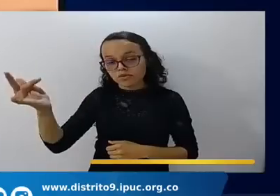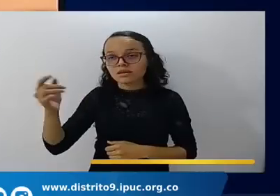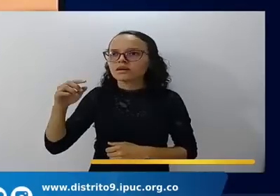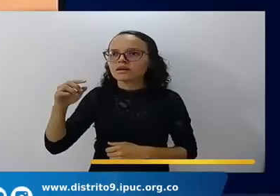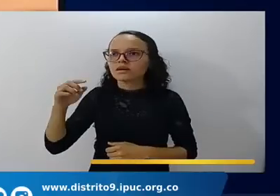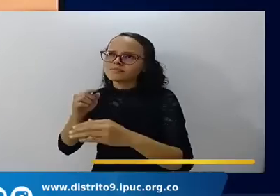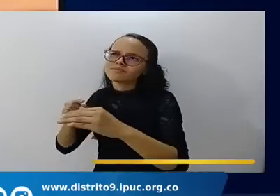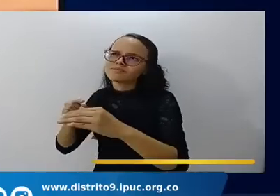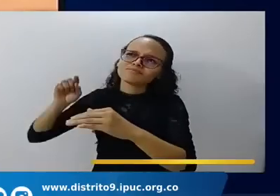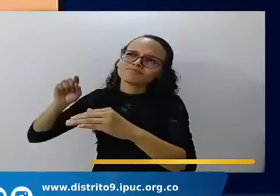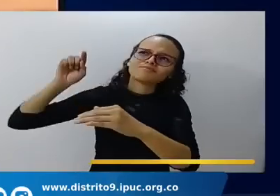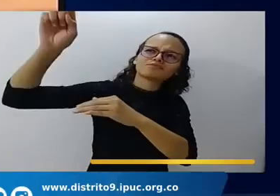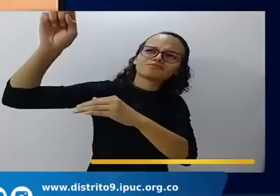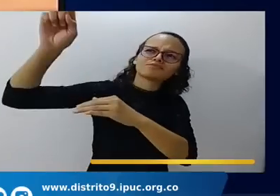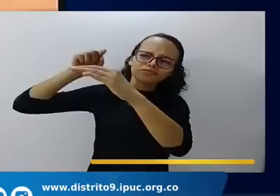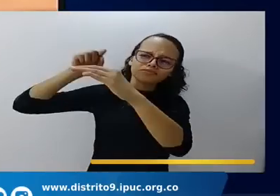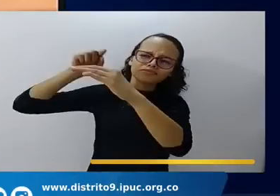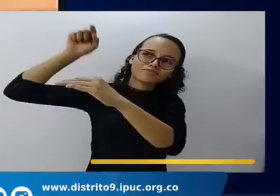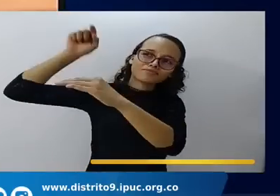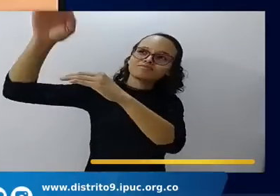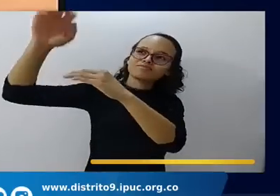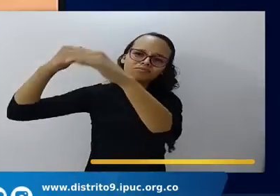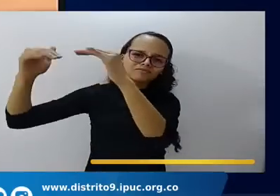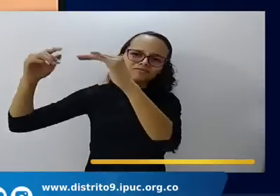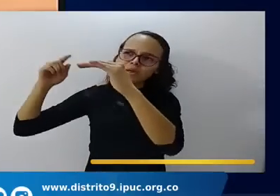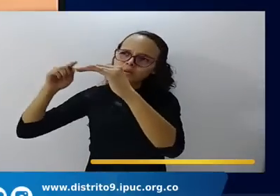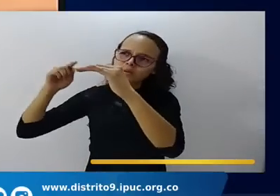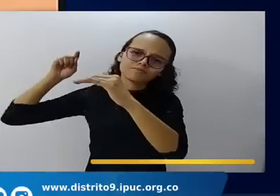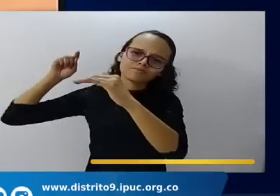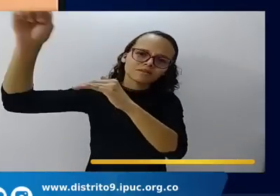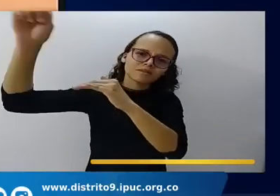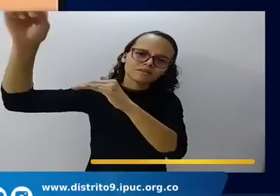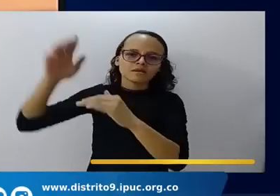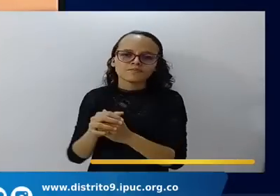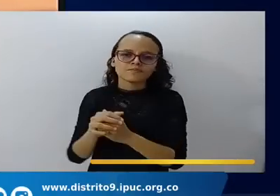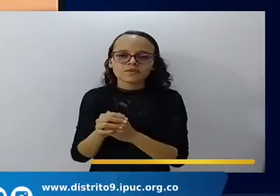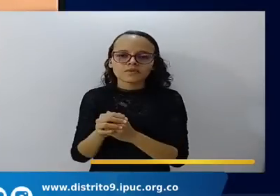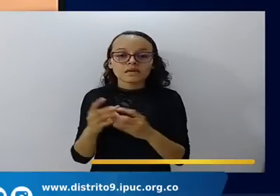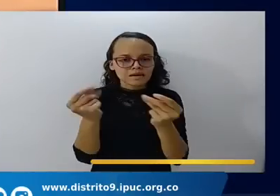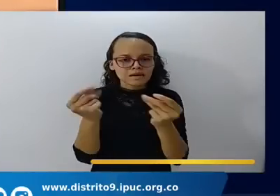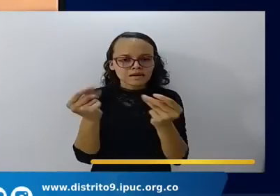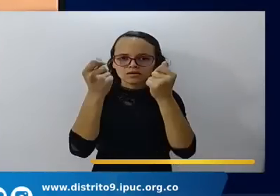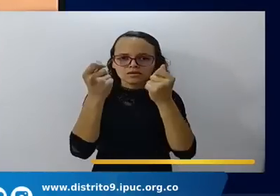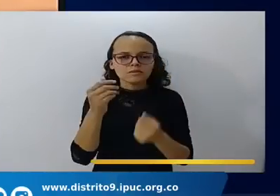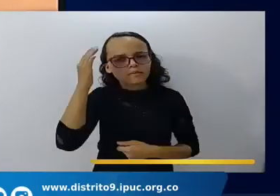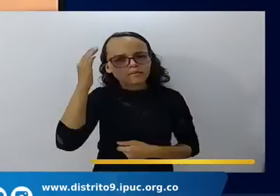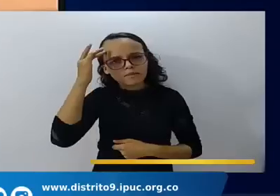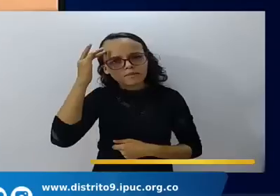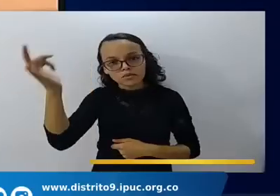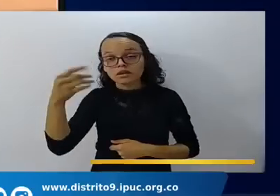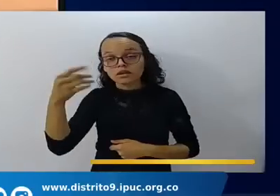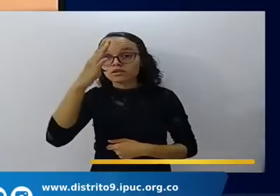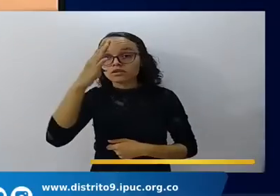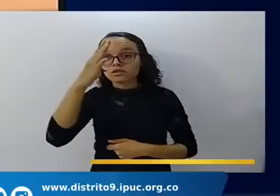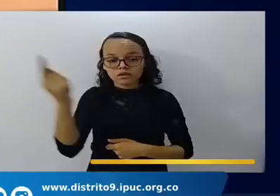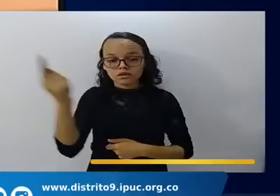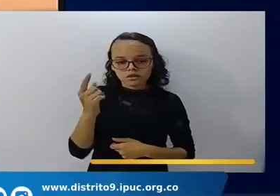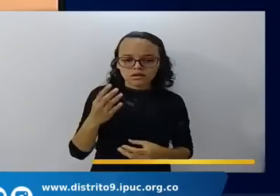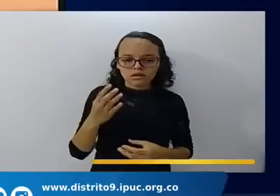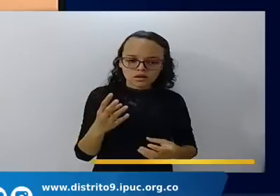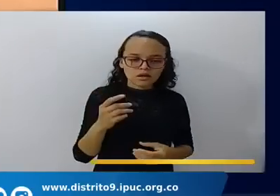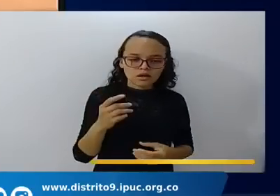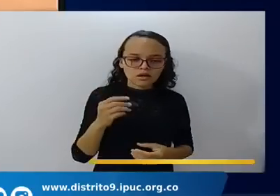Pero es tan rápido porque es en un abril cerrar de ojos. Ahora,